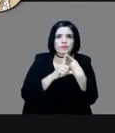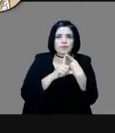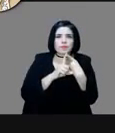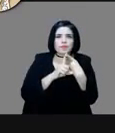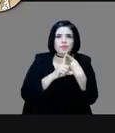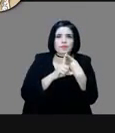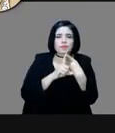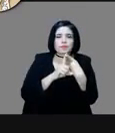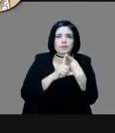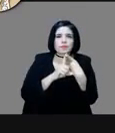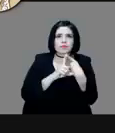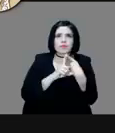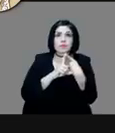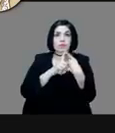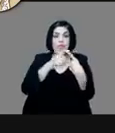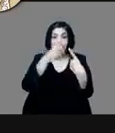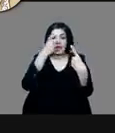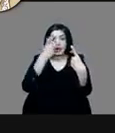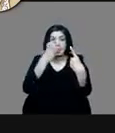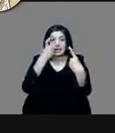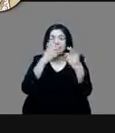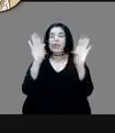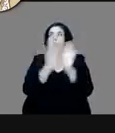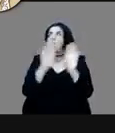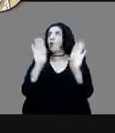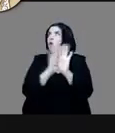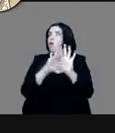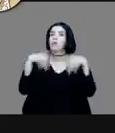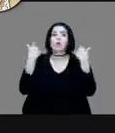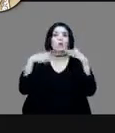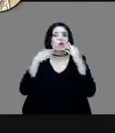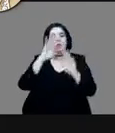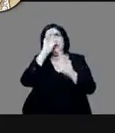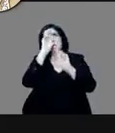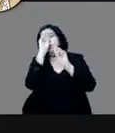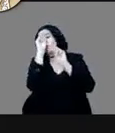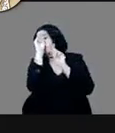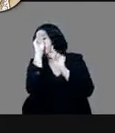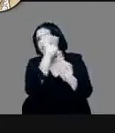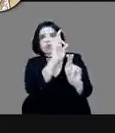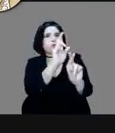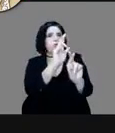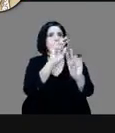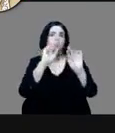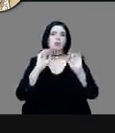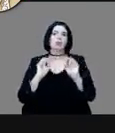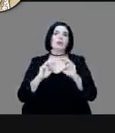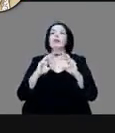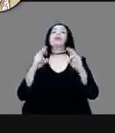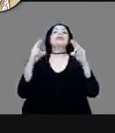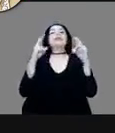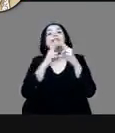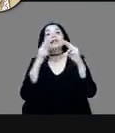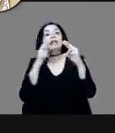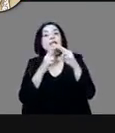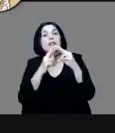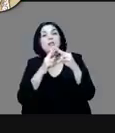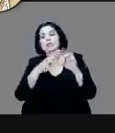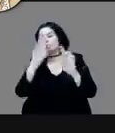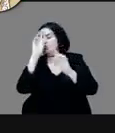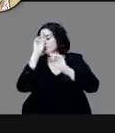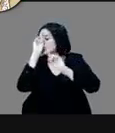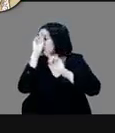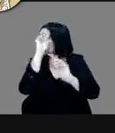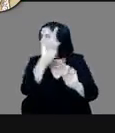digamos, era el sumo sacerdote religioso, o que el aspecto religioso recaía en él, pero